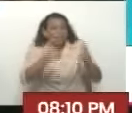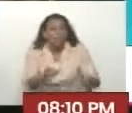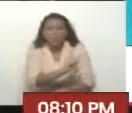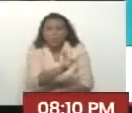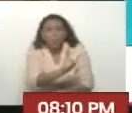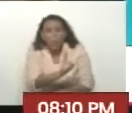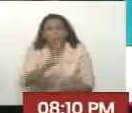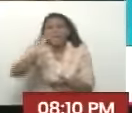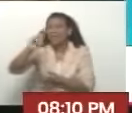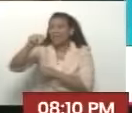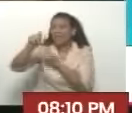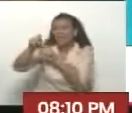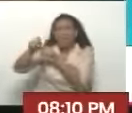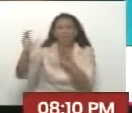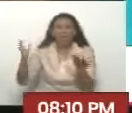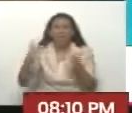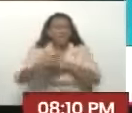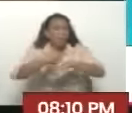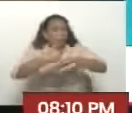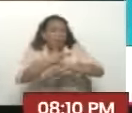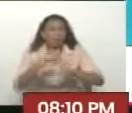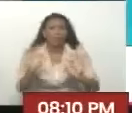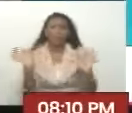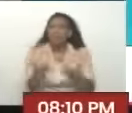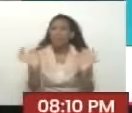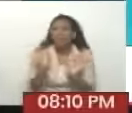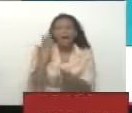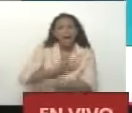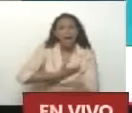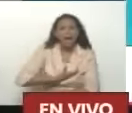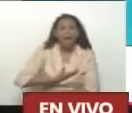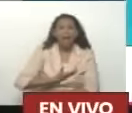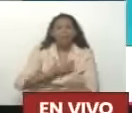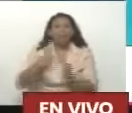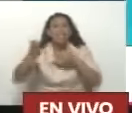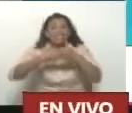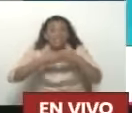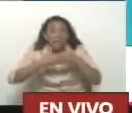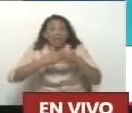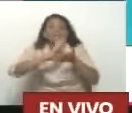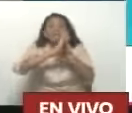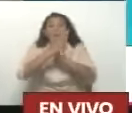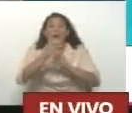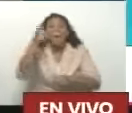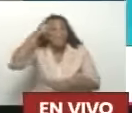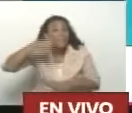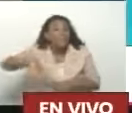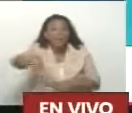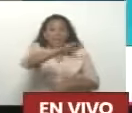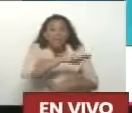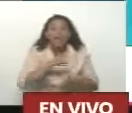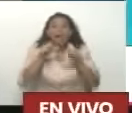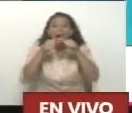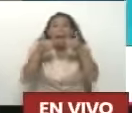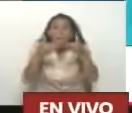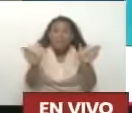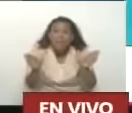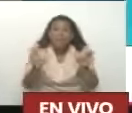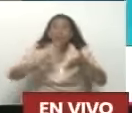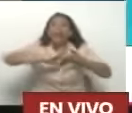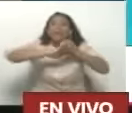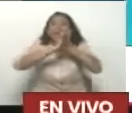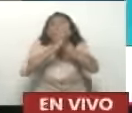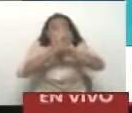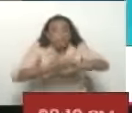Ni el CNE Ni el gobernador Ni el alcalde El centro electoral Le pertenece al pueblo Y lo mantiene abierto Hasta que